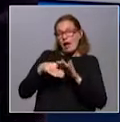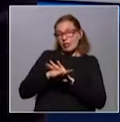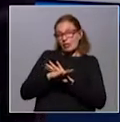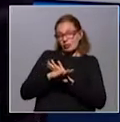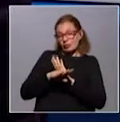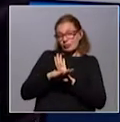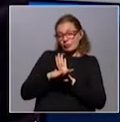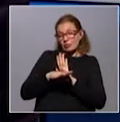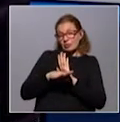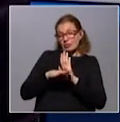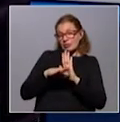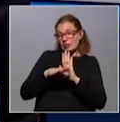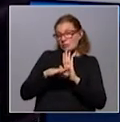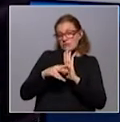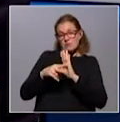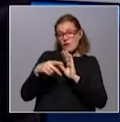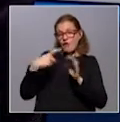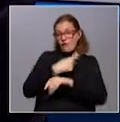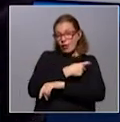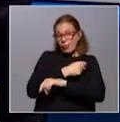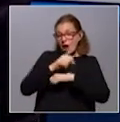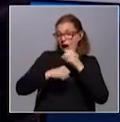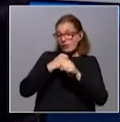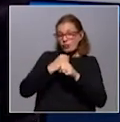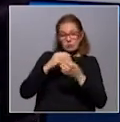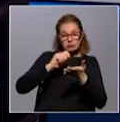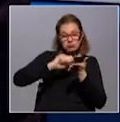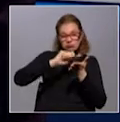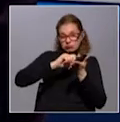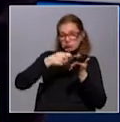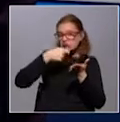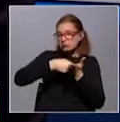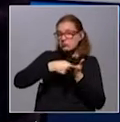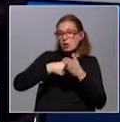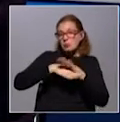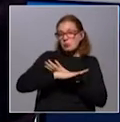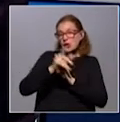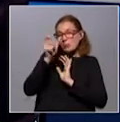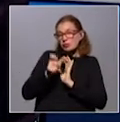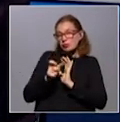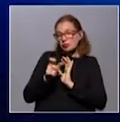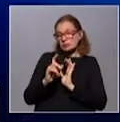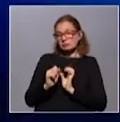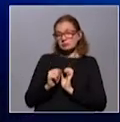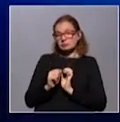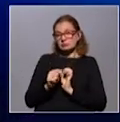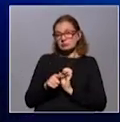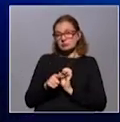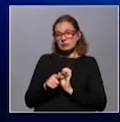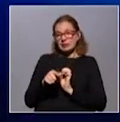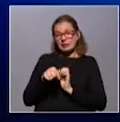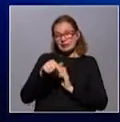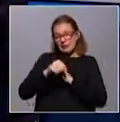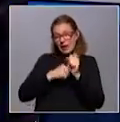de los calendarios normales de inmunización. Entonces, las personas van a poder acceder a cómo se está accediendo la vacuna contra influenza. ¿Qué será? ¿Este